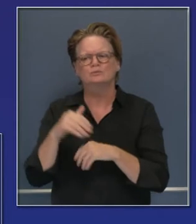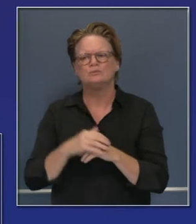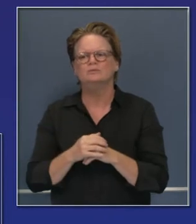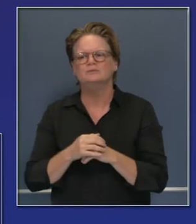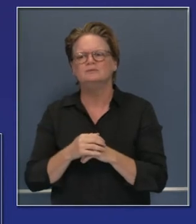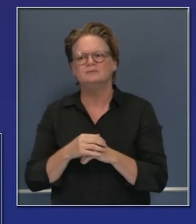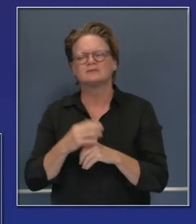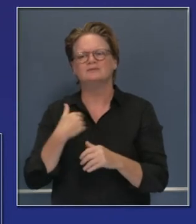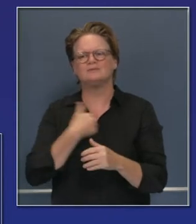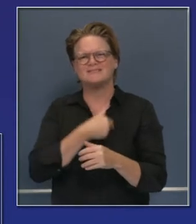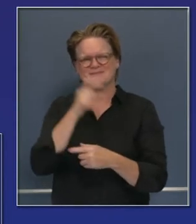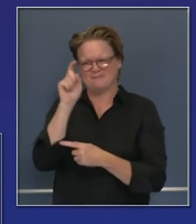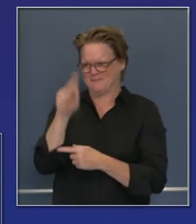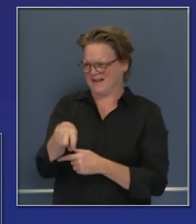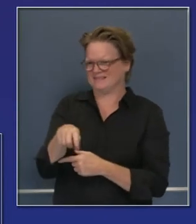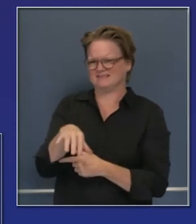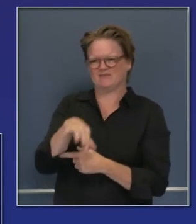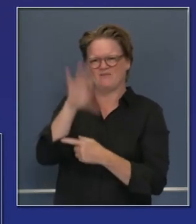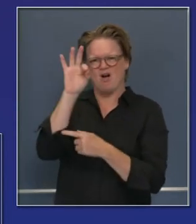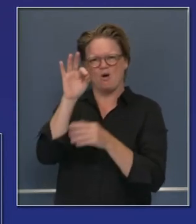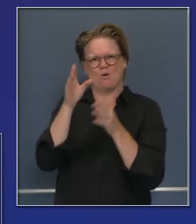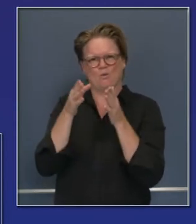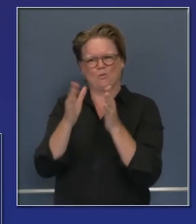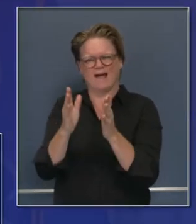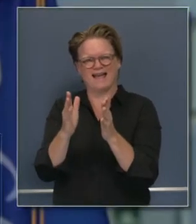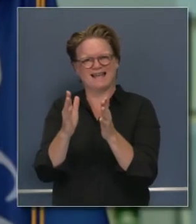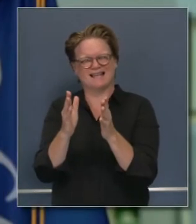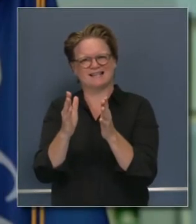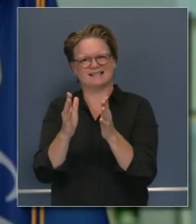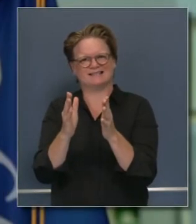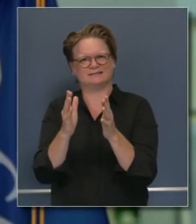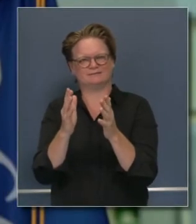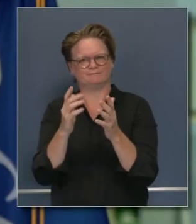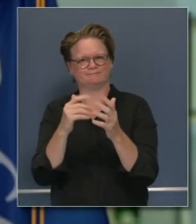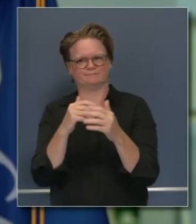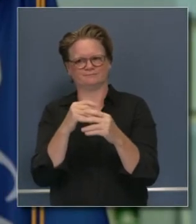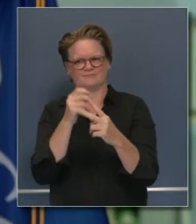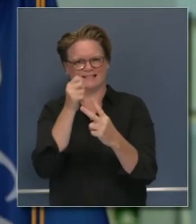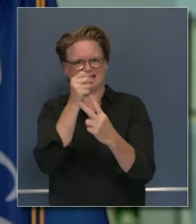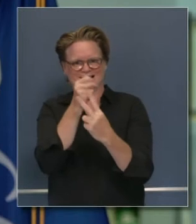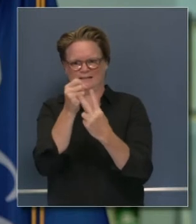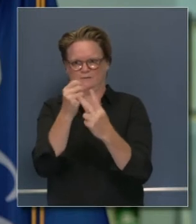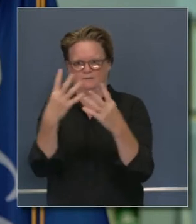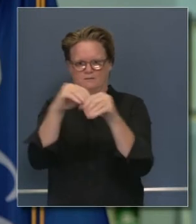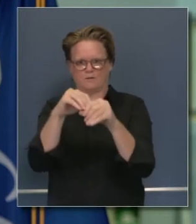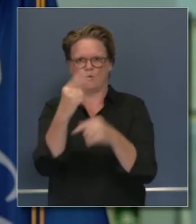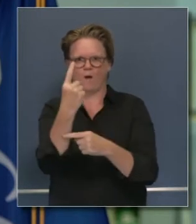creemos que esto será una innovación comprobada como parte de una de una visión más amplia